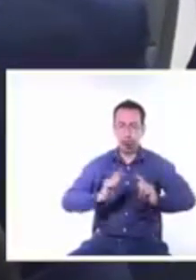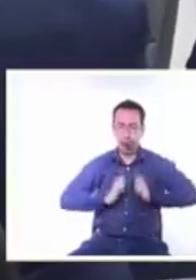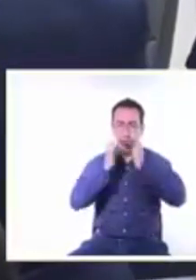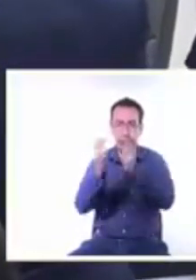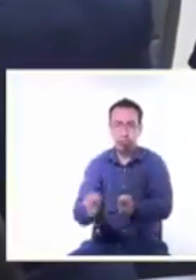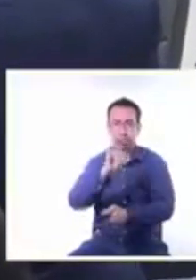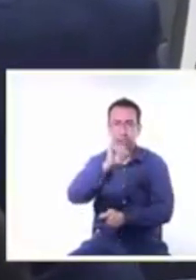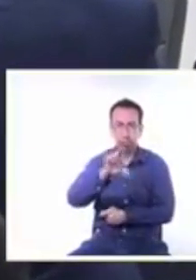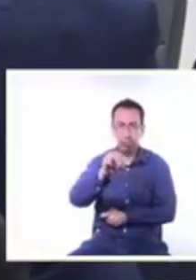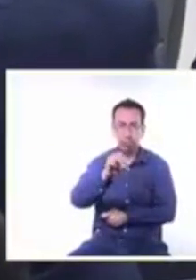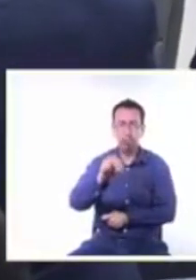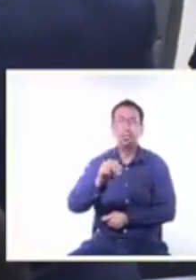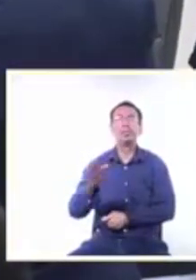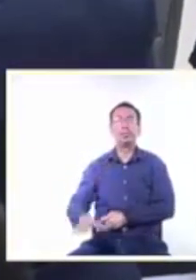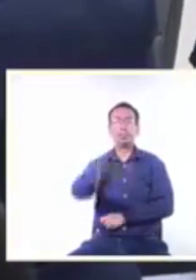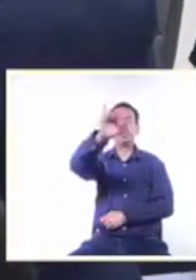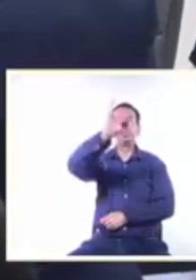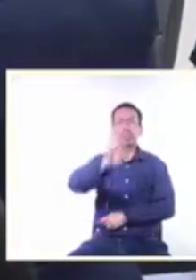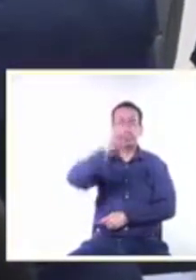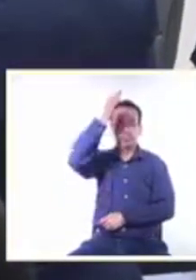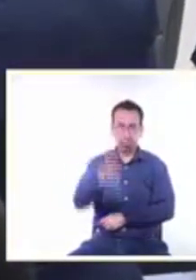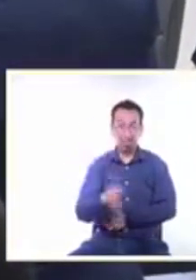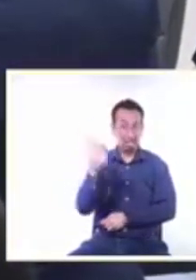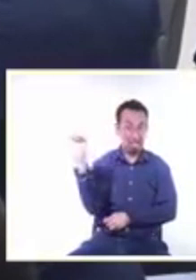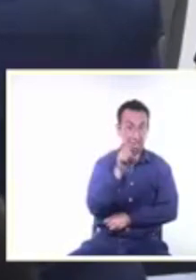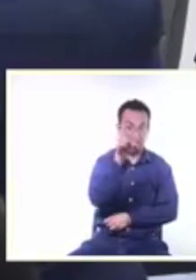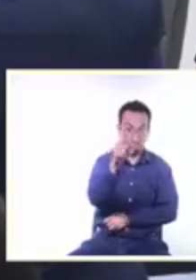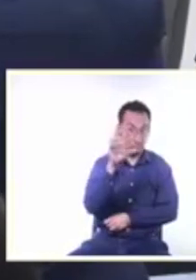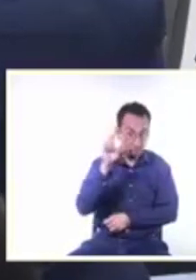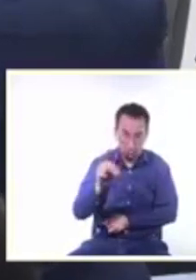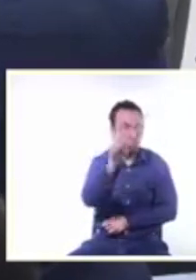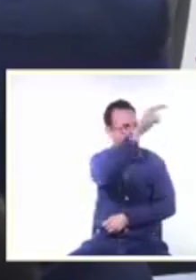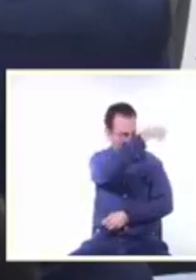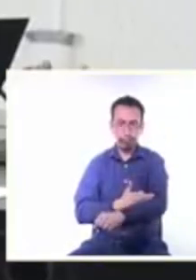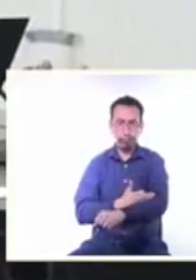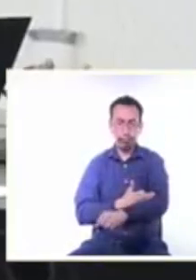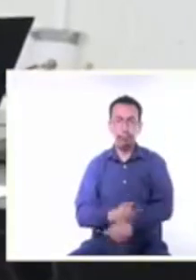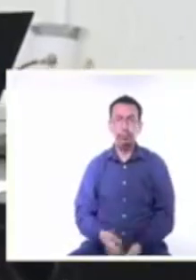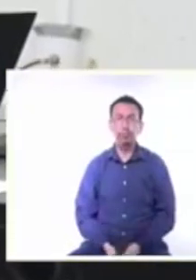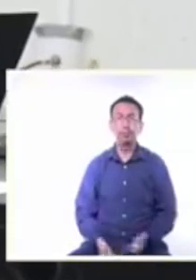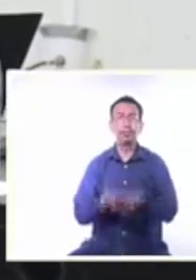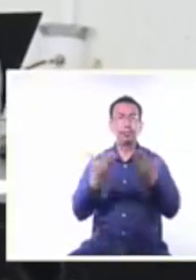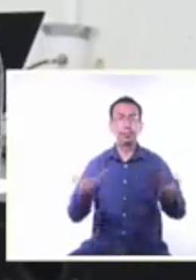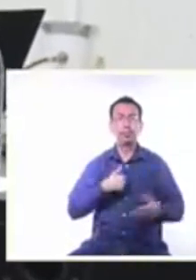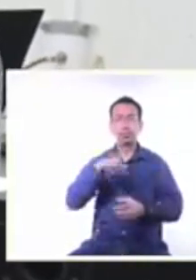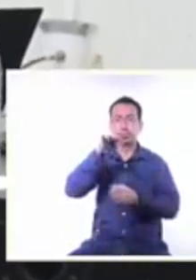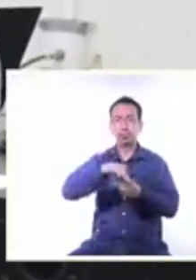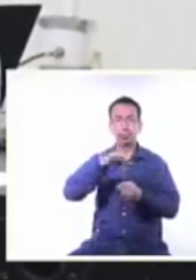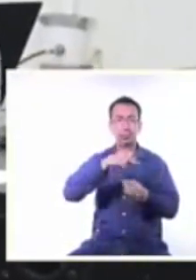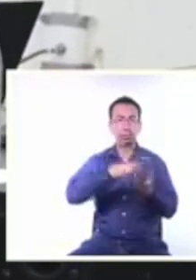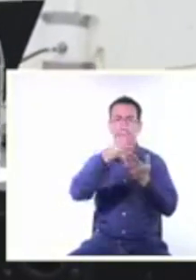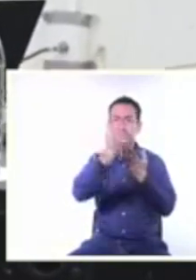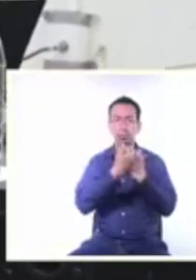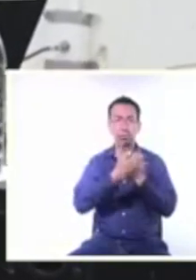conferido sí, protesto si no lo hicieras así que el pueblo de Guanajuato os lo demande la consejera Sandra Prieto de